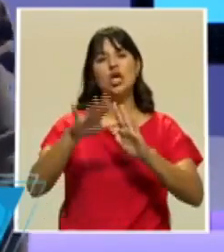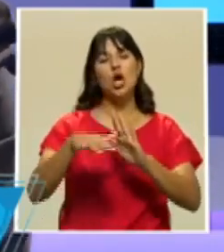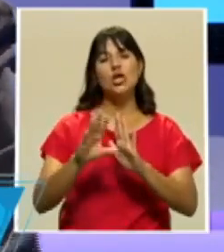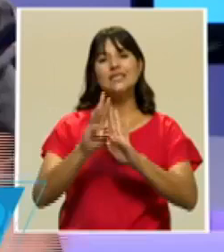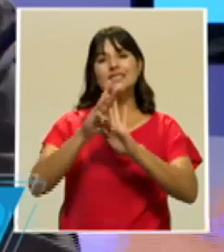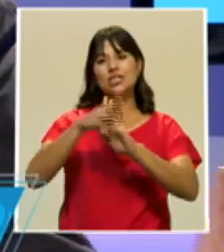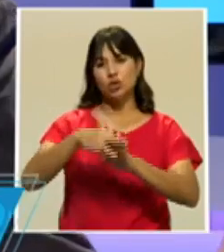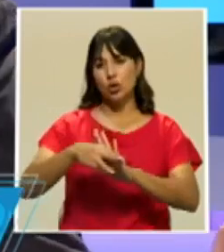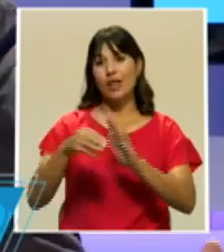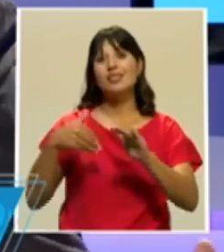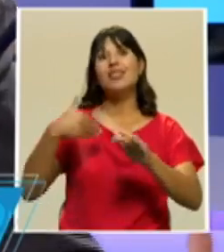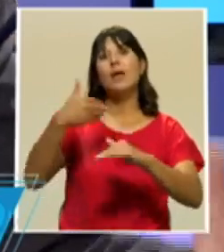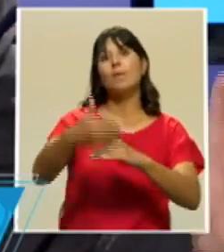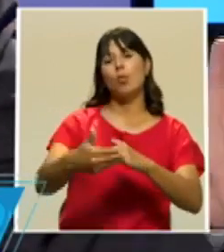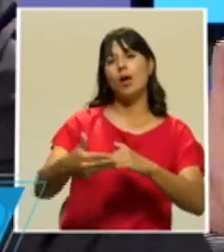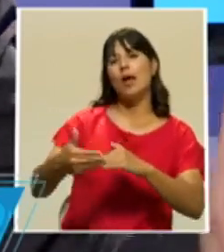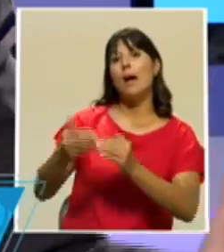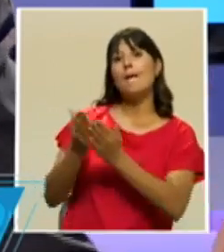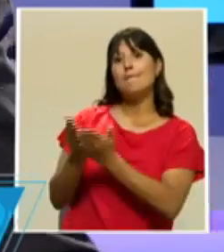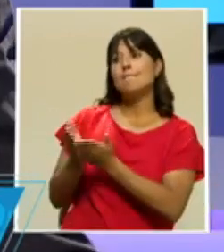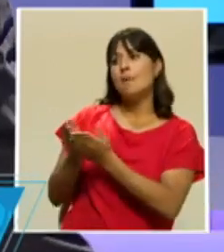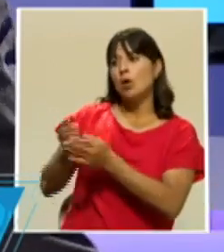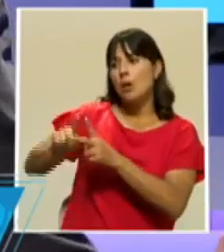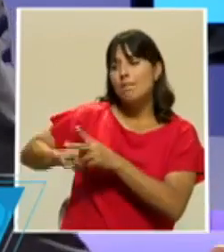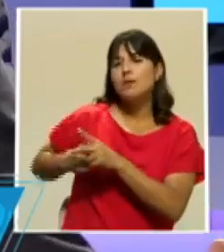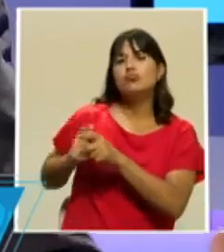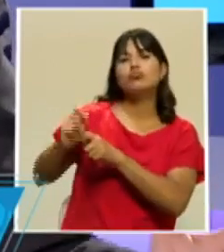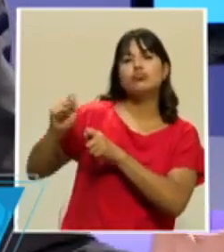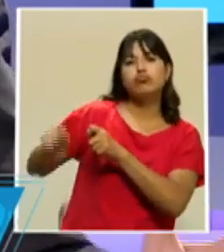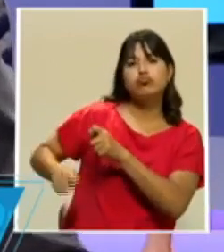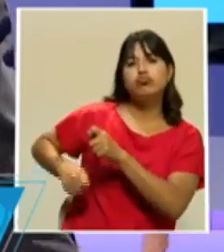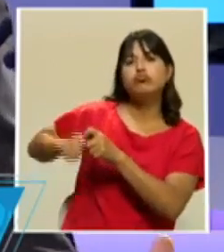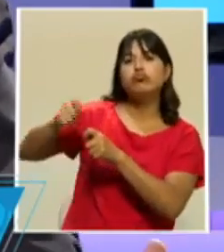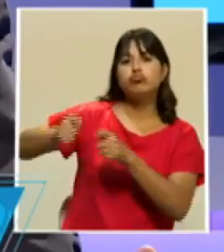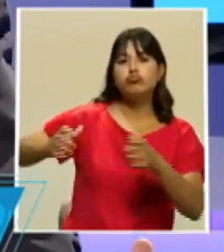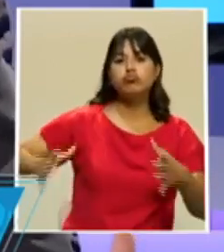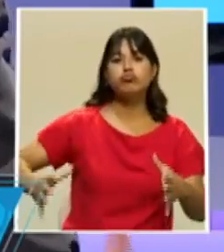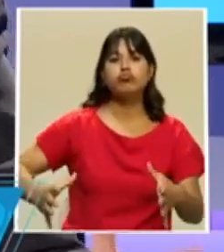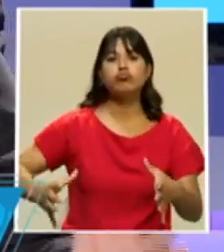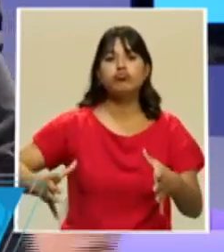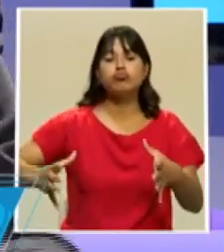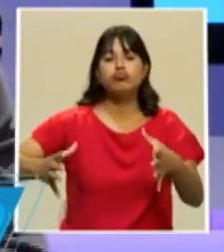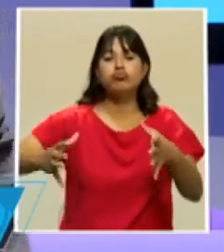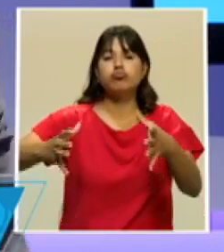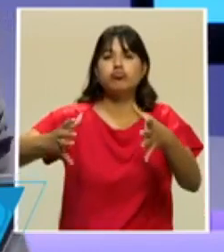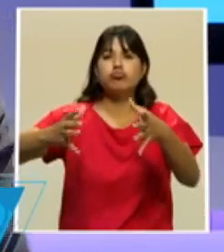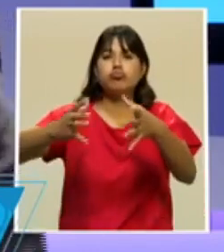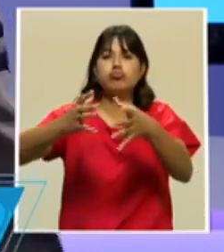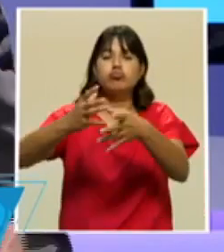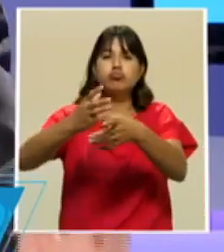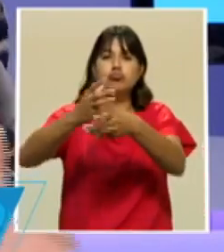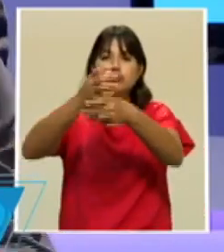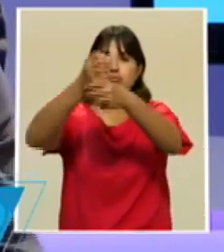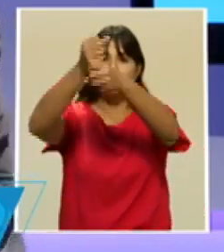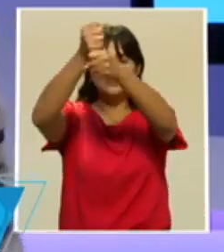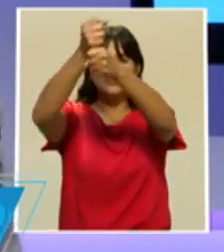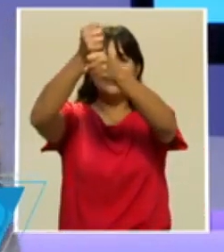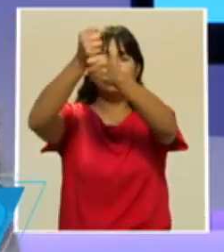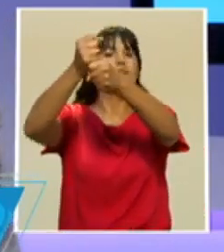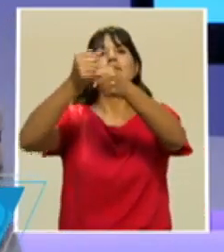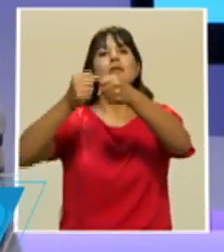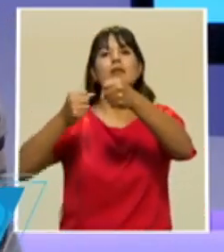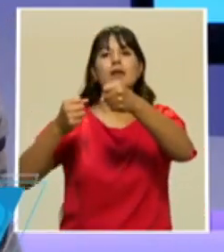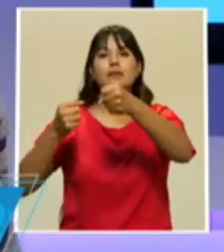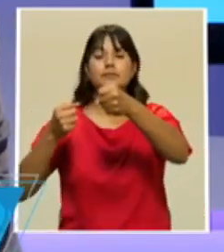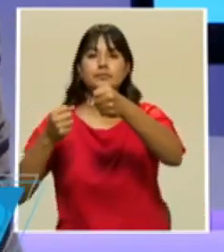fondo marino. Estos portones se clavan dentro del suelo, arando prácticamente